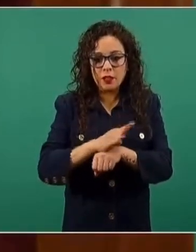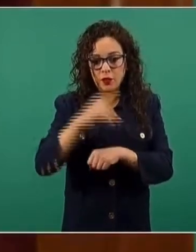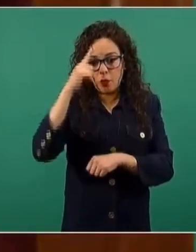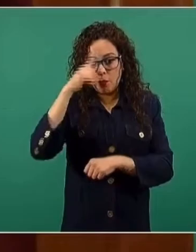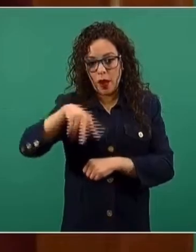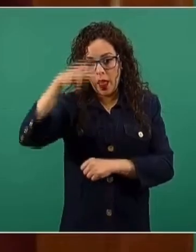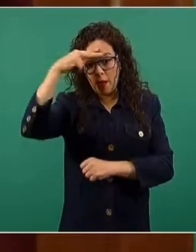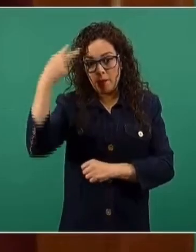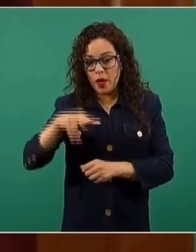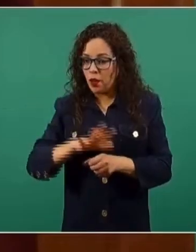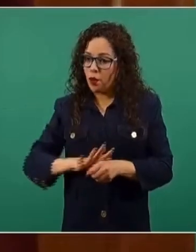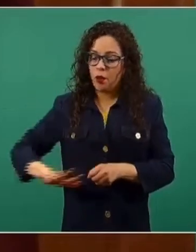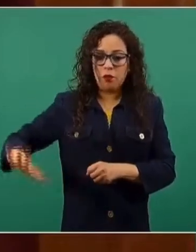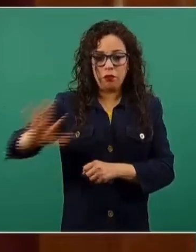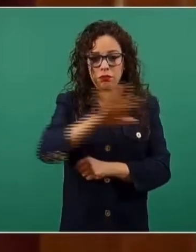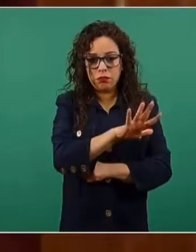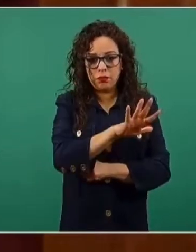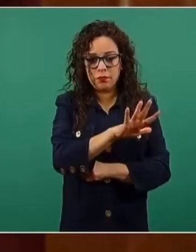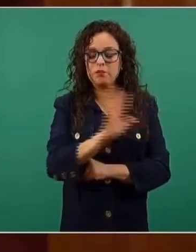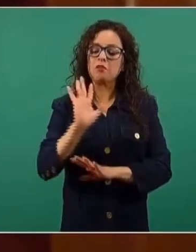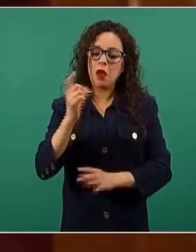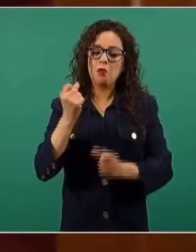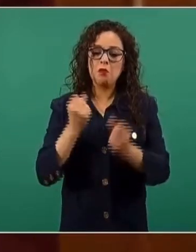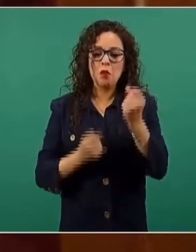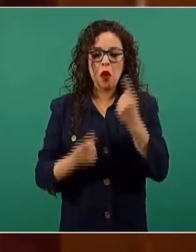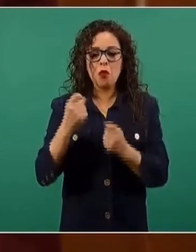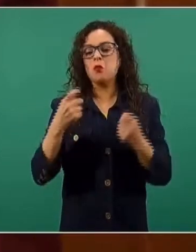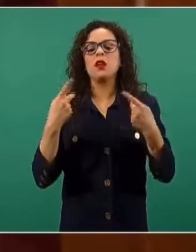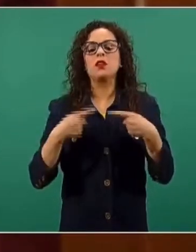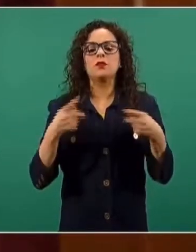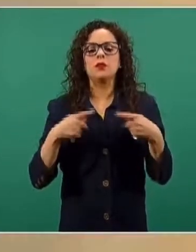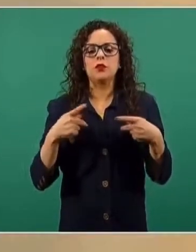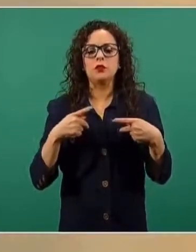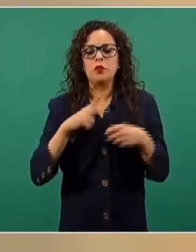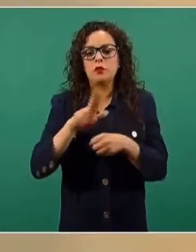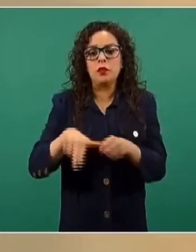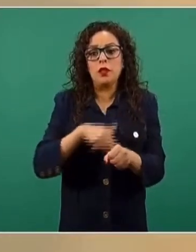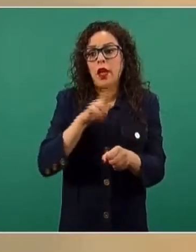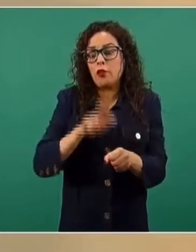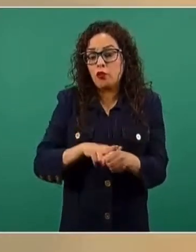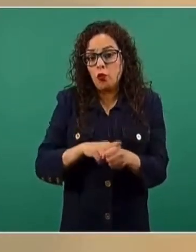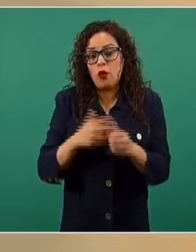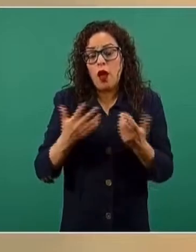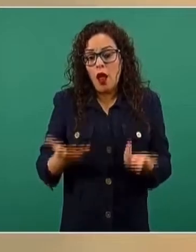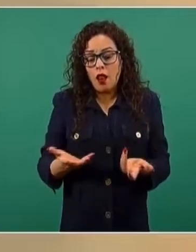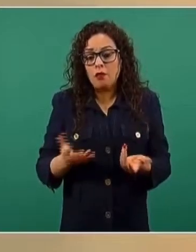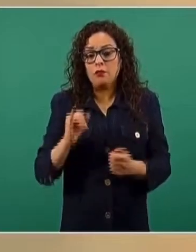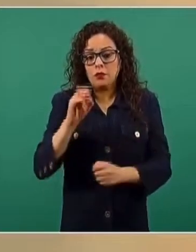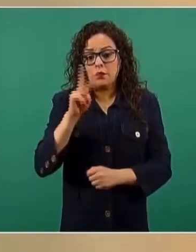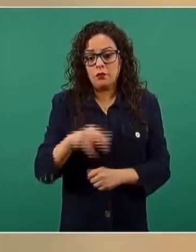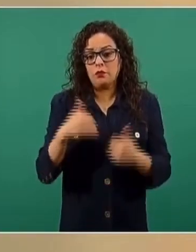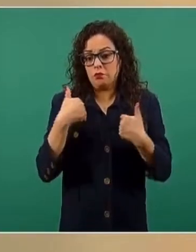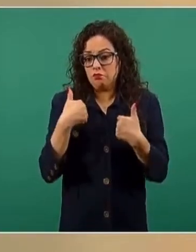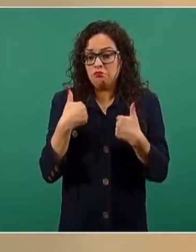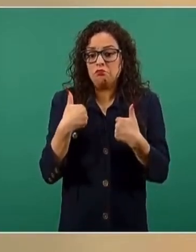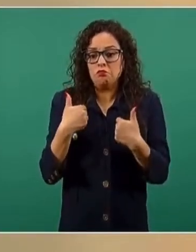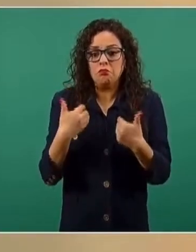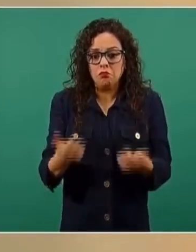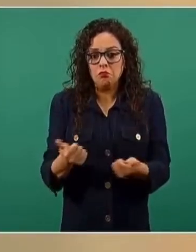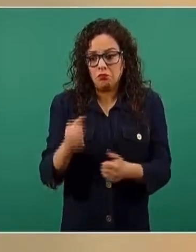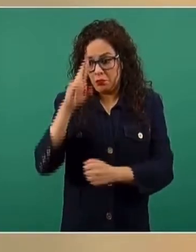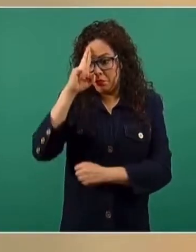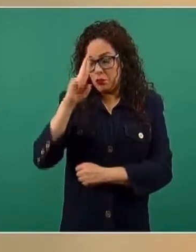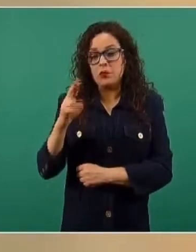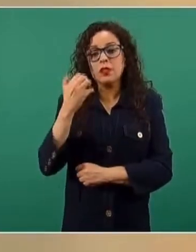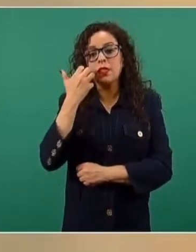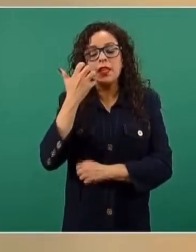conjunto. Algunas personas, de manera natural, de manera entendible, comprensible, legítima, quisieran ser